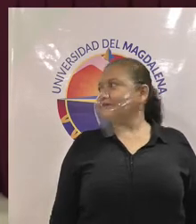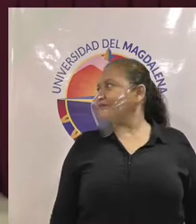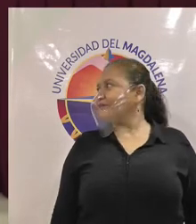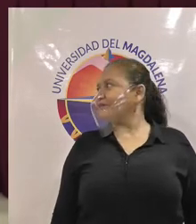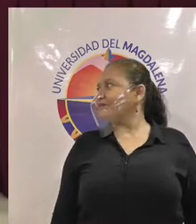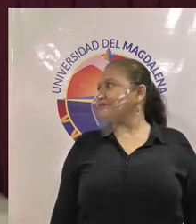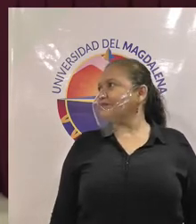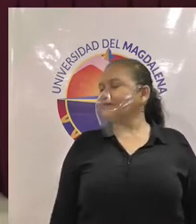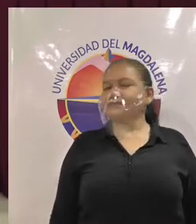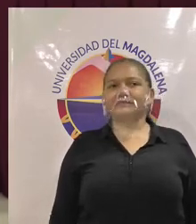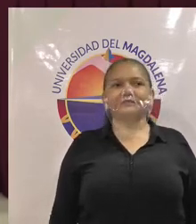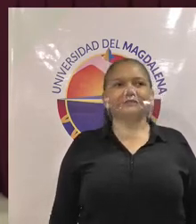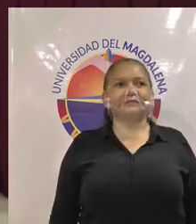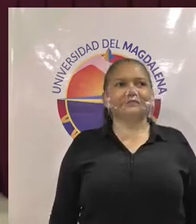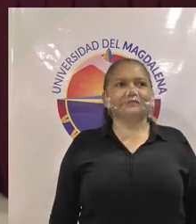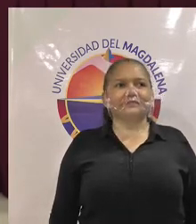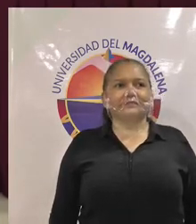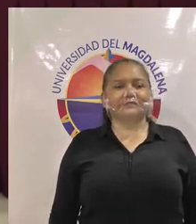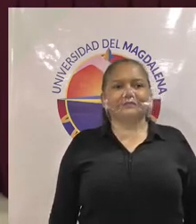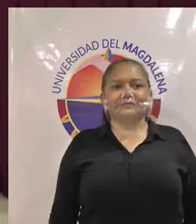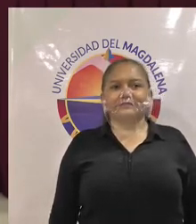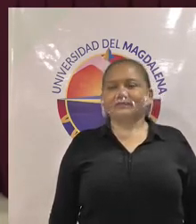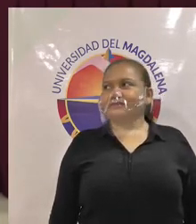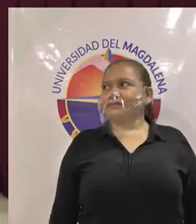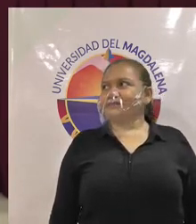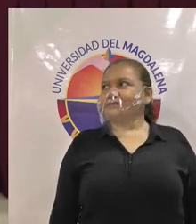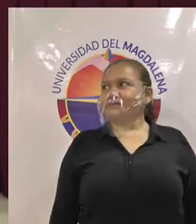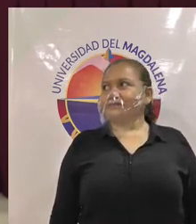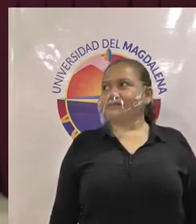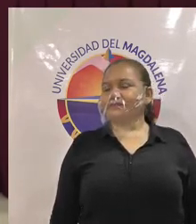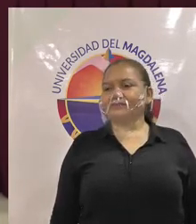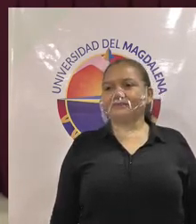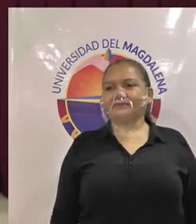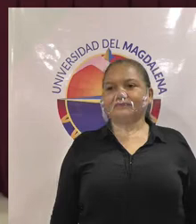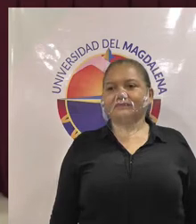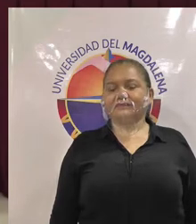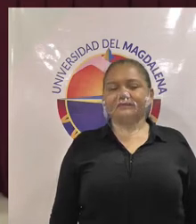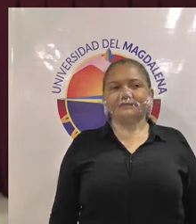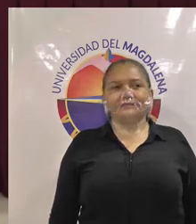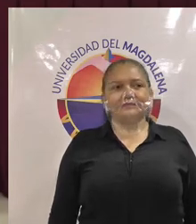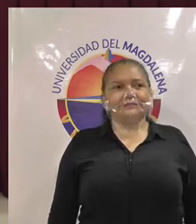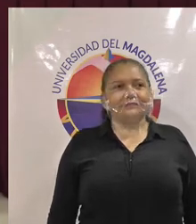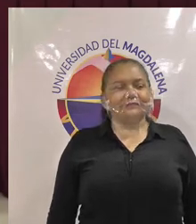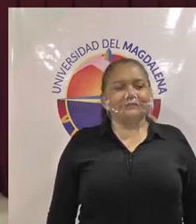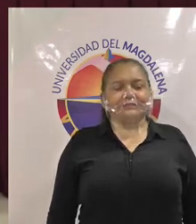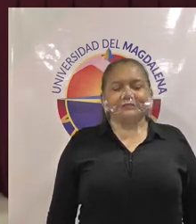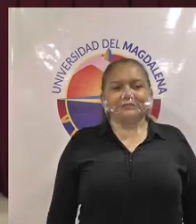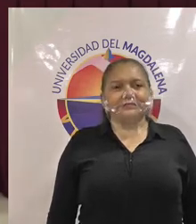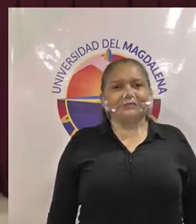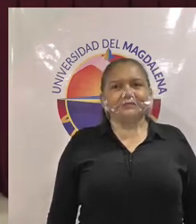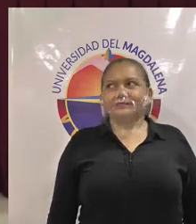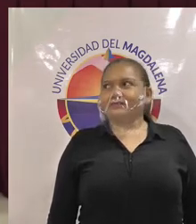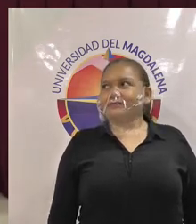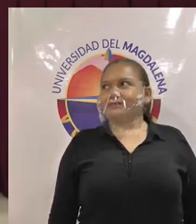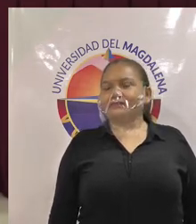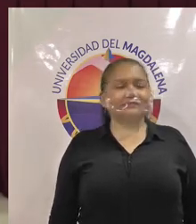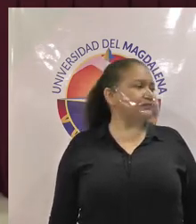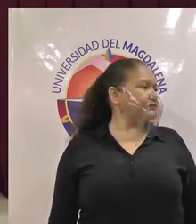por Rafael Ricaute Braco candidato suplente al consejo académico